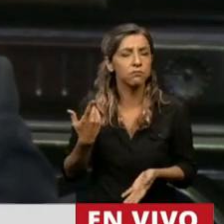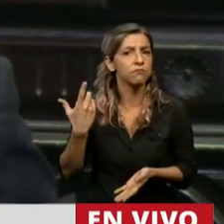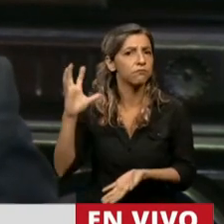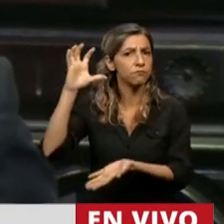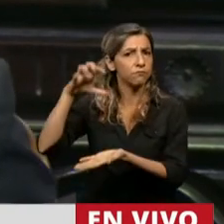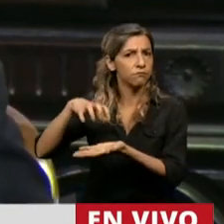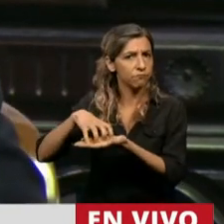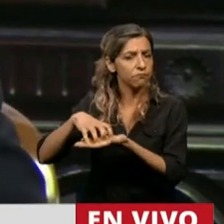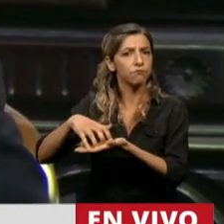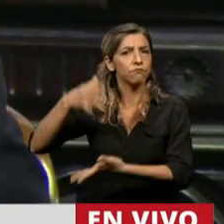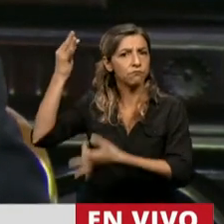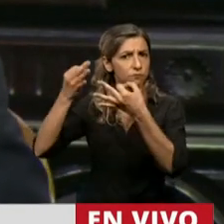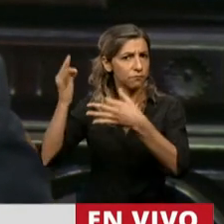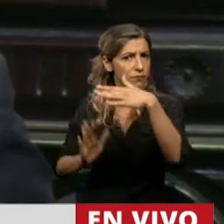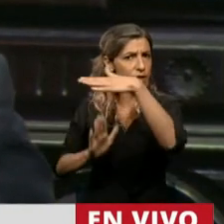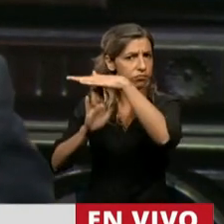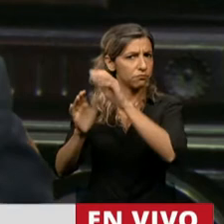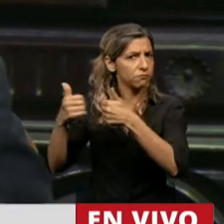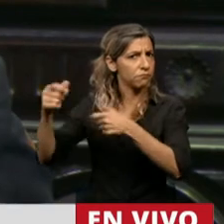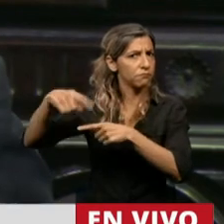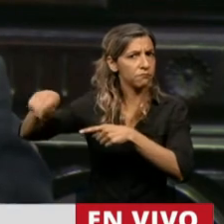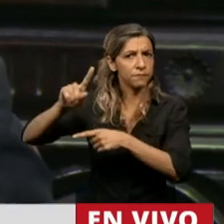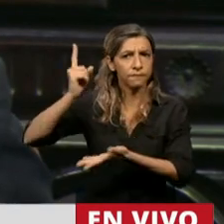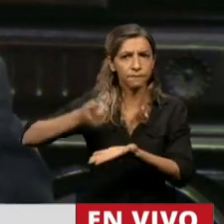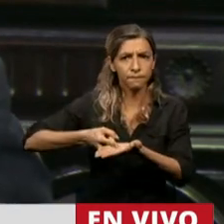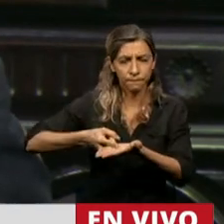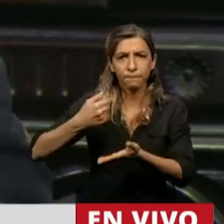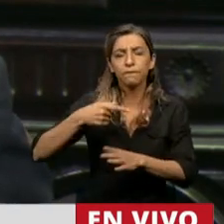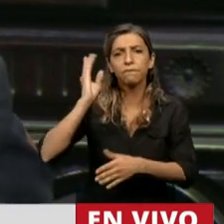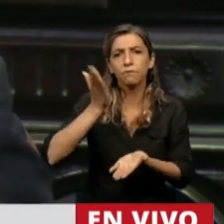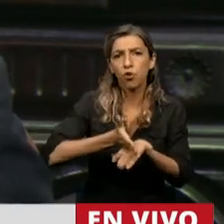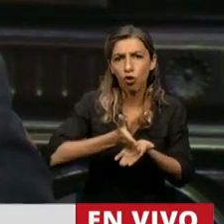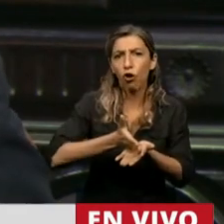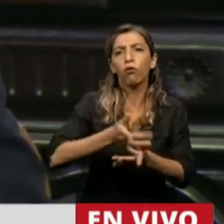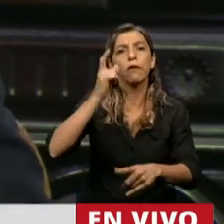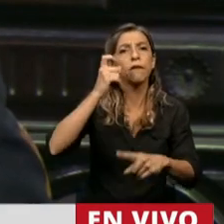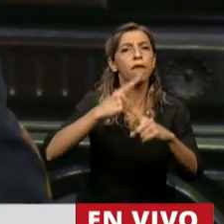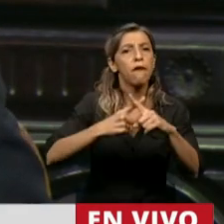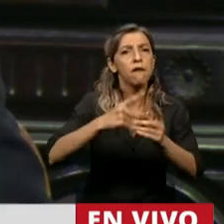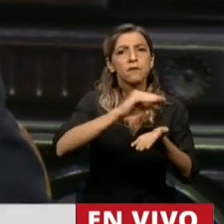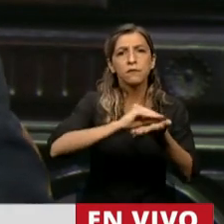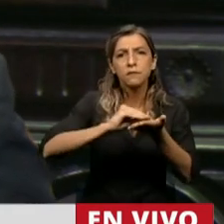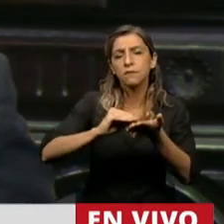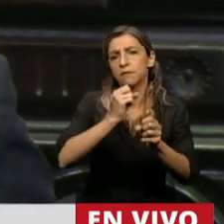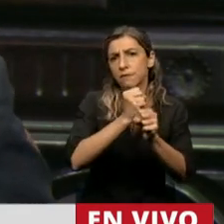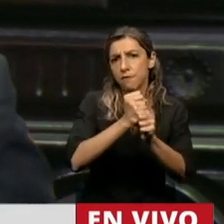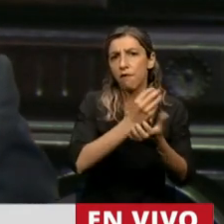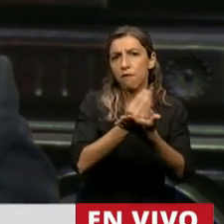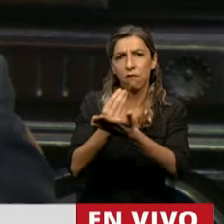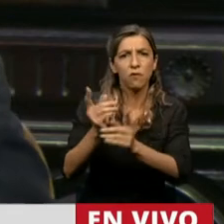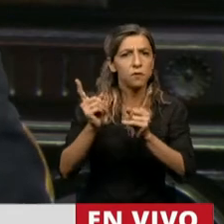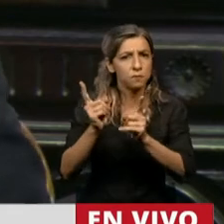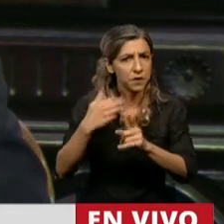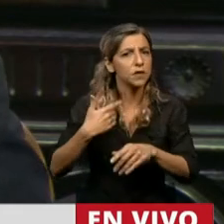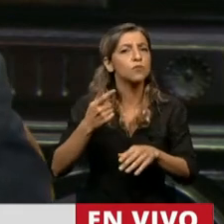Justicia acaba de confirmar las condenas contra los exfuncionarios y empresarios condenados por la